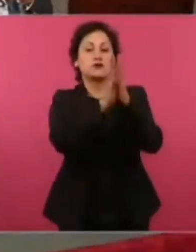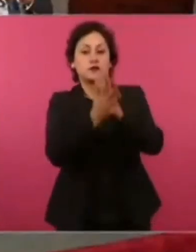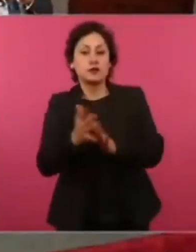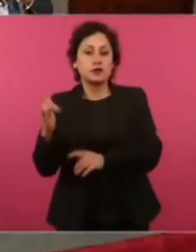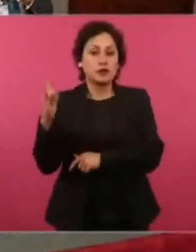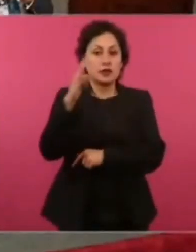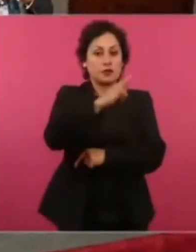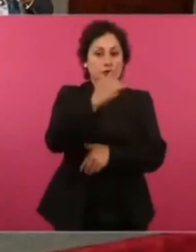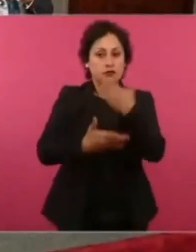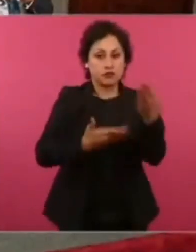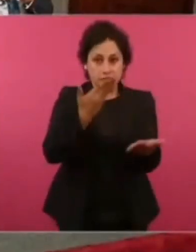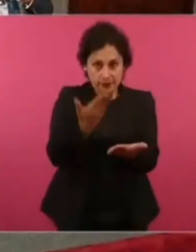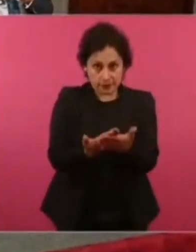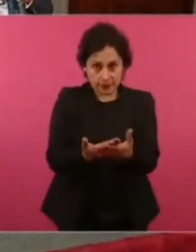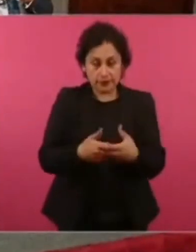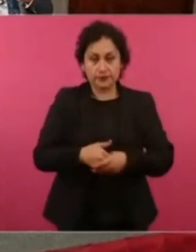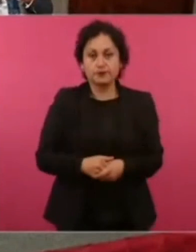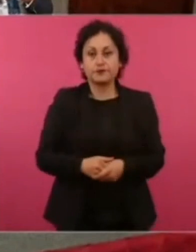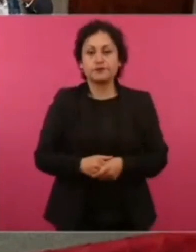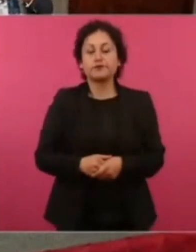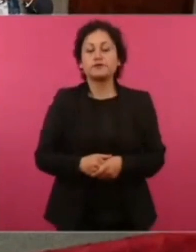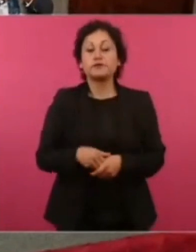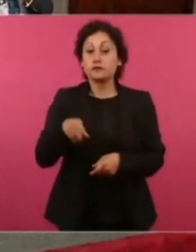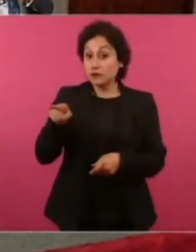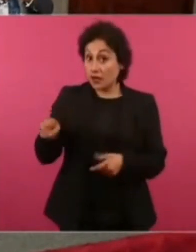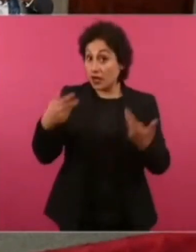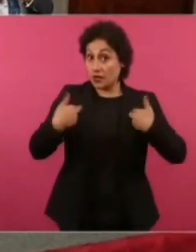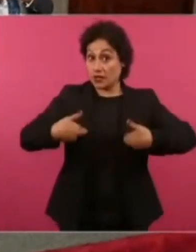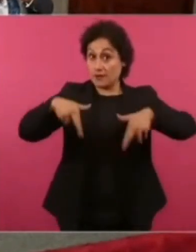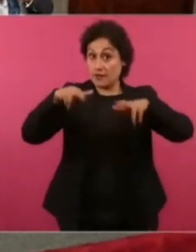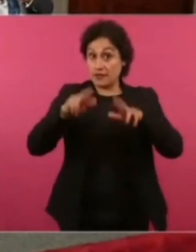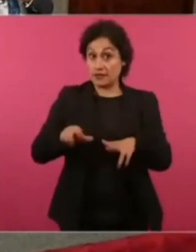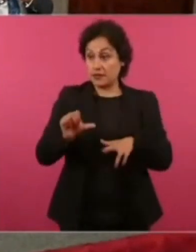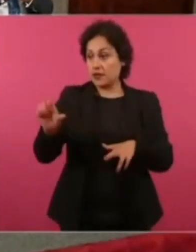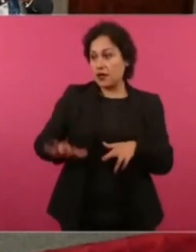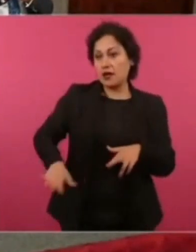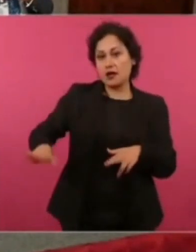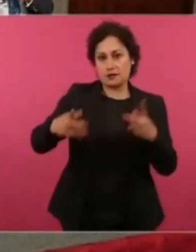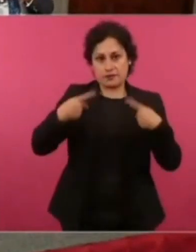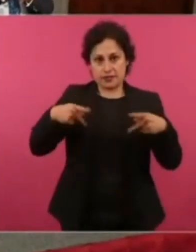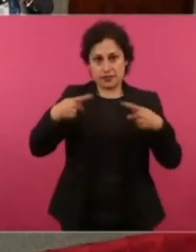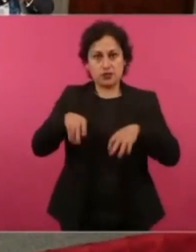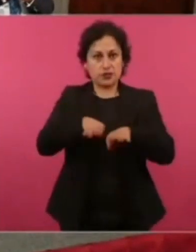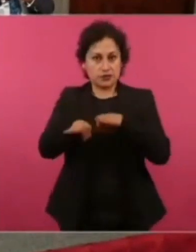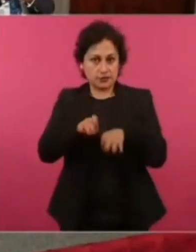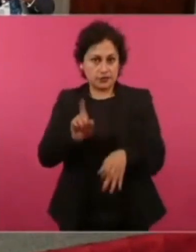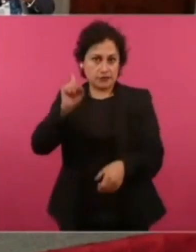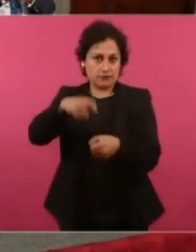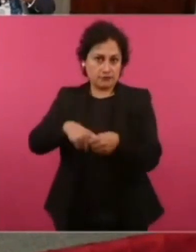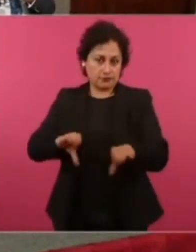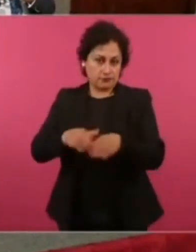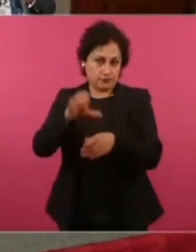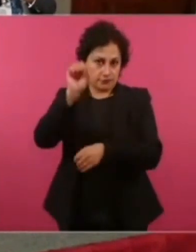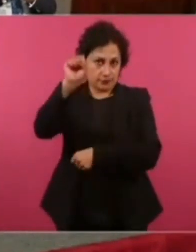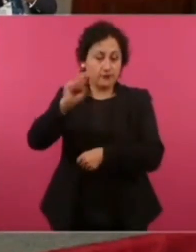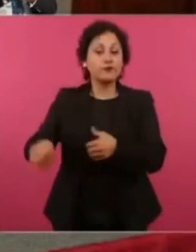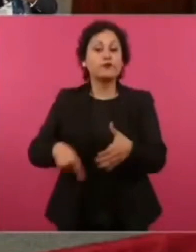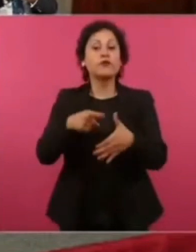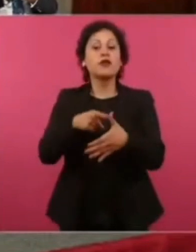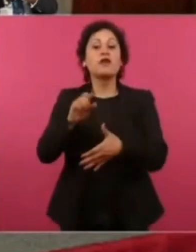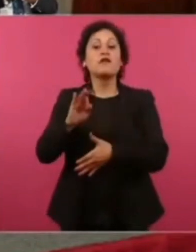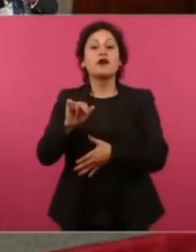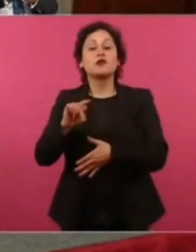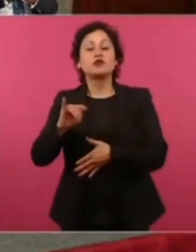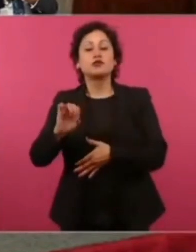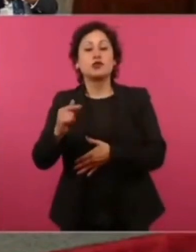y Similares, que representa a los trabajadores de tierra. Está Fausto Guerrero, presidente de